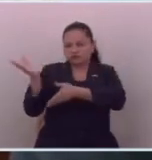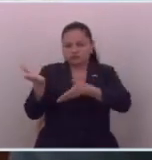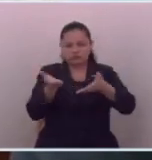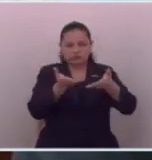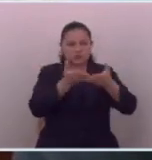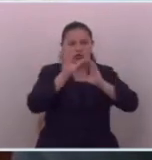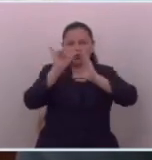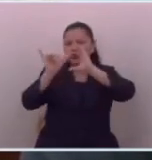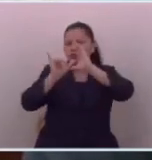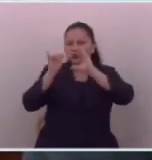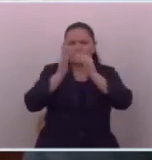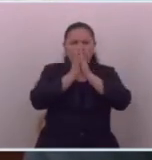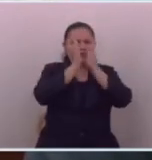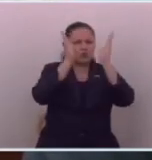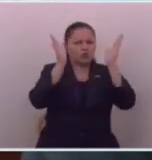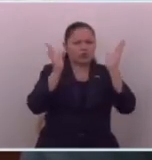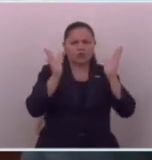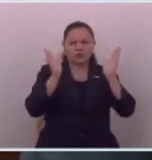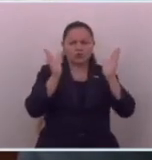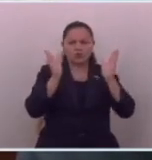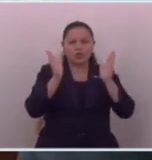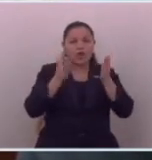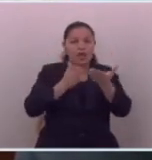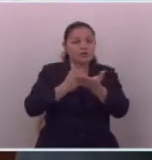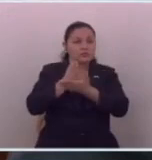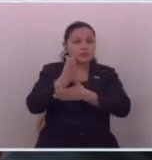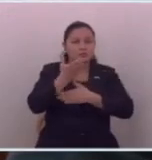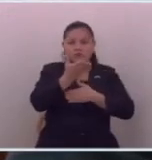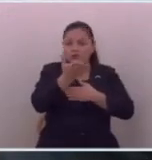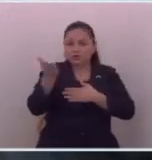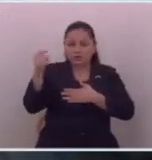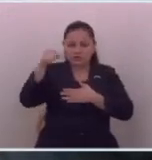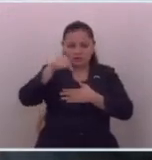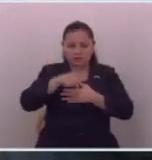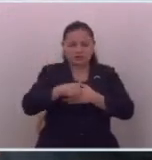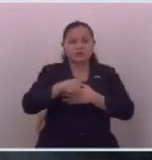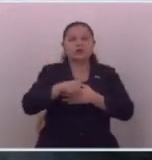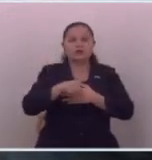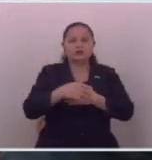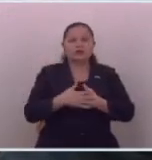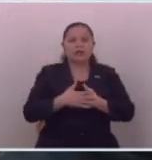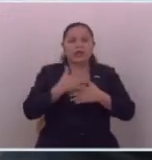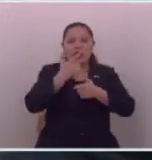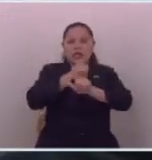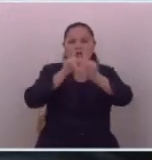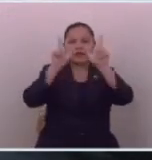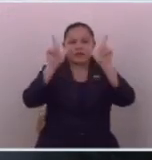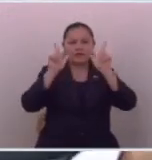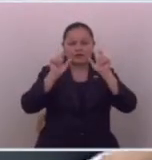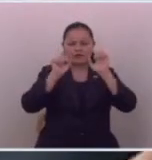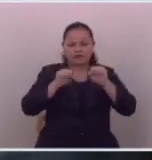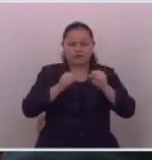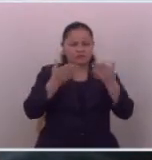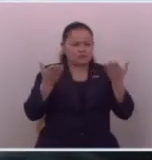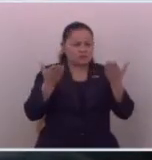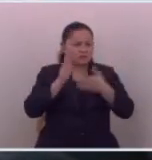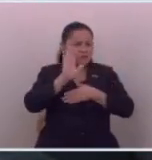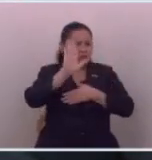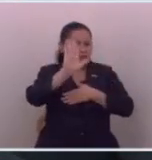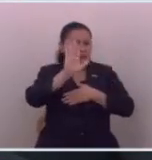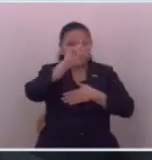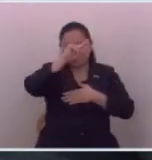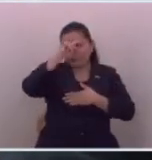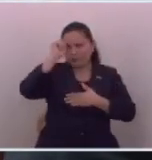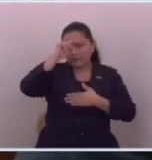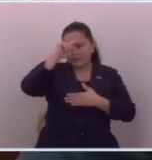creadores de contenido, youtubers, y facilitarles a ellos también el acceso libre para que puedan hacer su